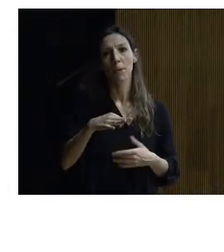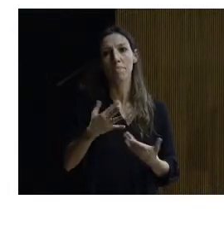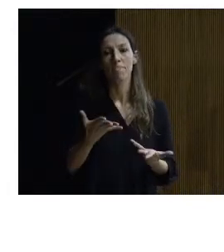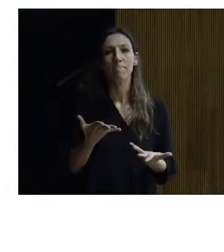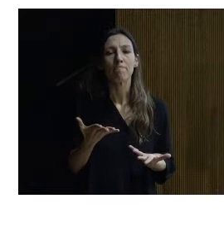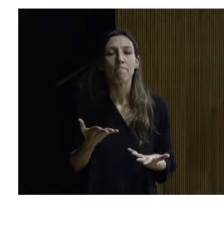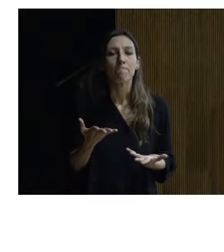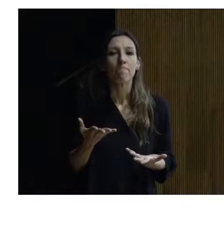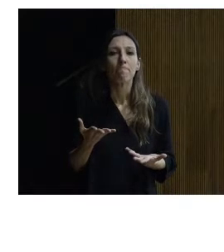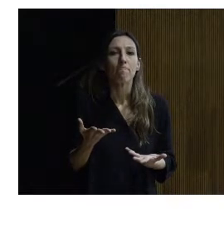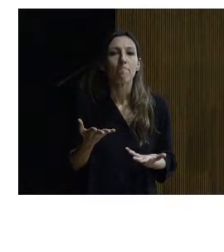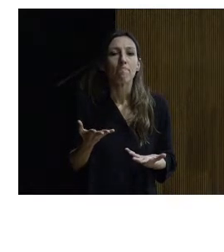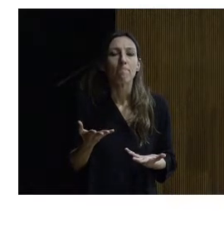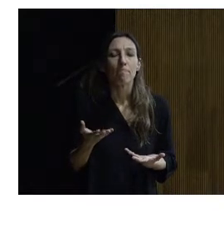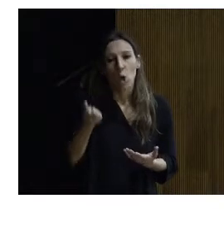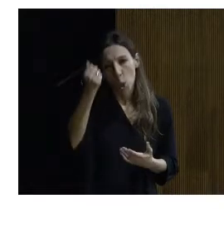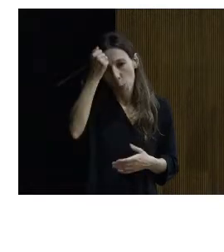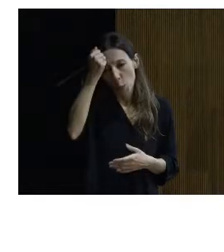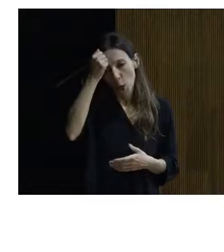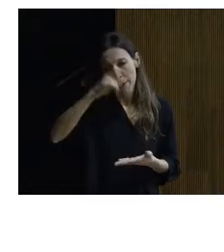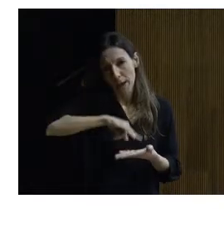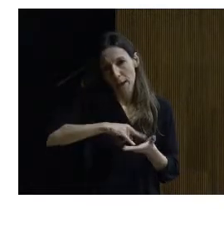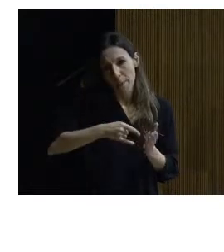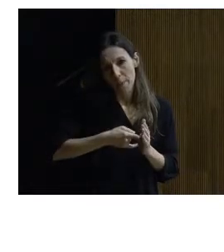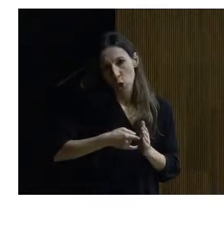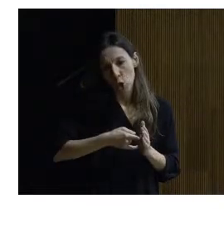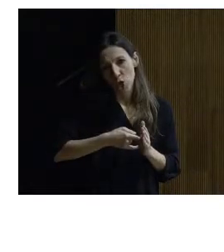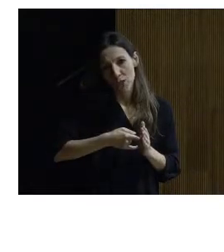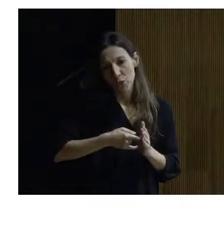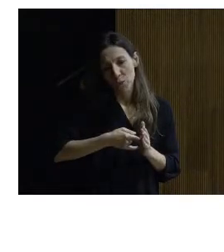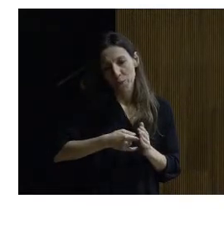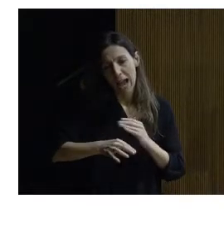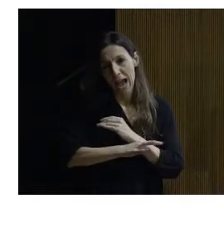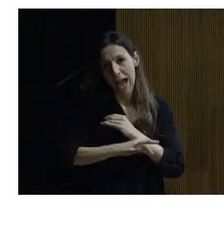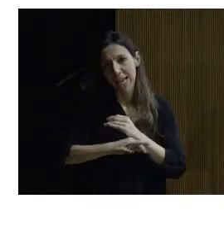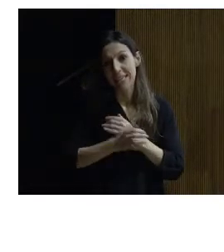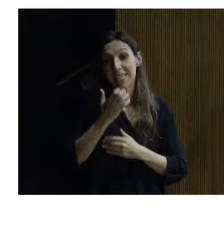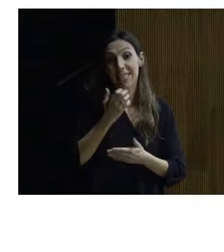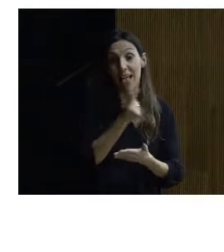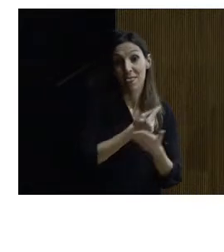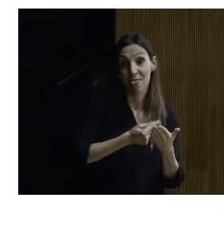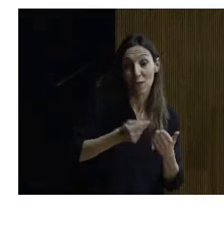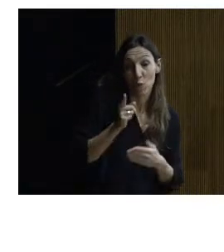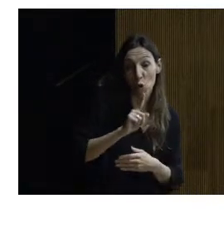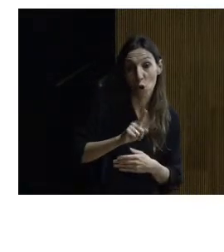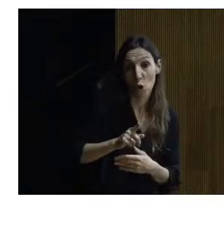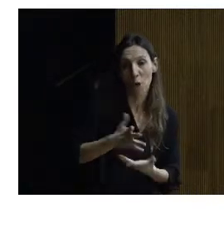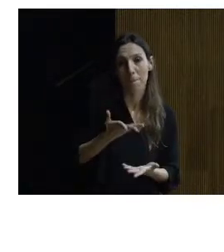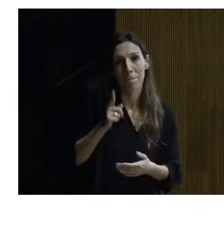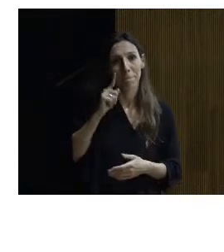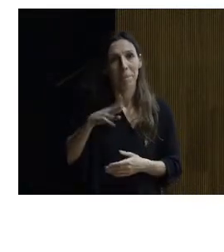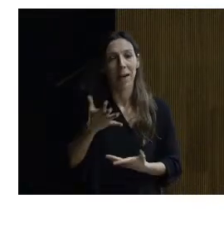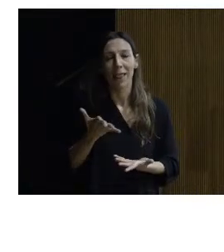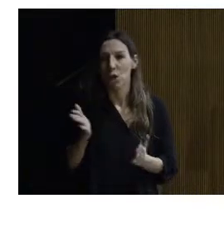torpeza desde el punto de vista del proyecto de arquitectura pero si no lo dibujo parece que no existe cuando lo dibujo y lo puedo ver lo puedo analizar